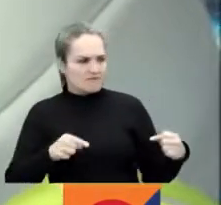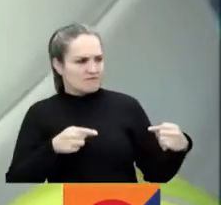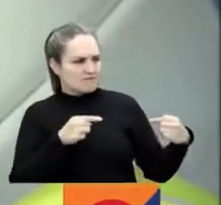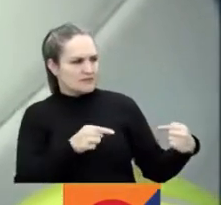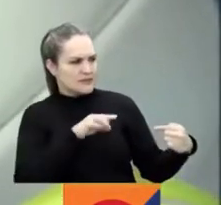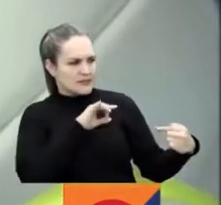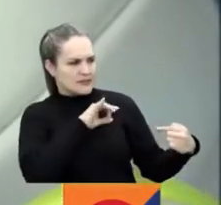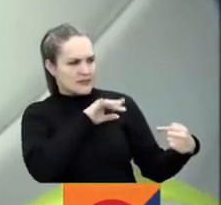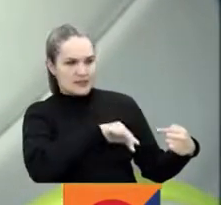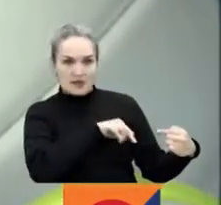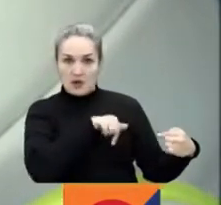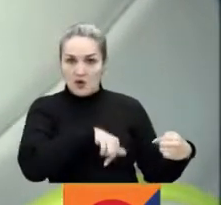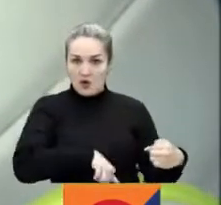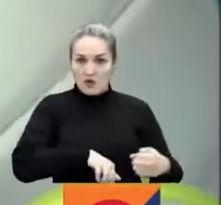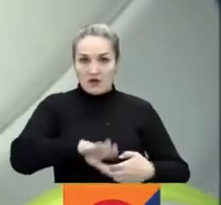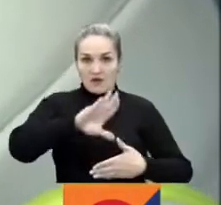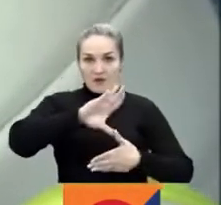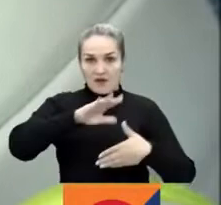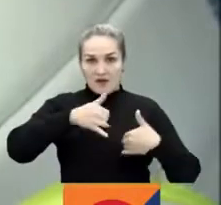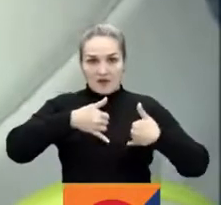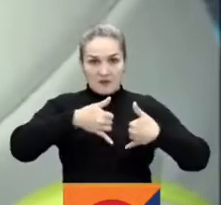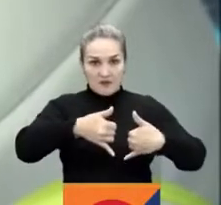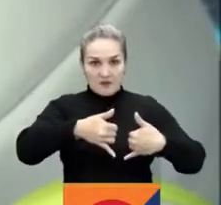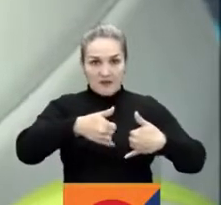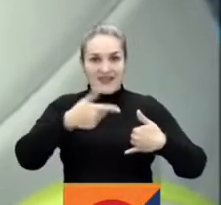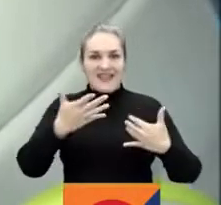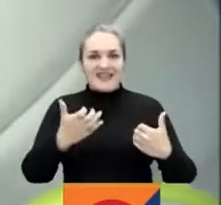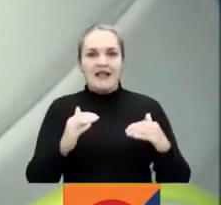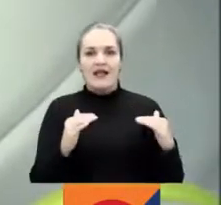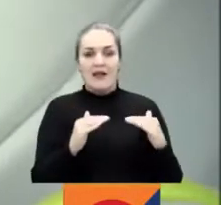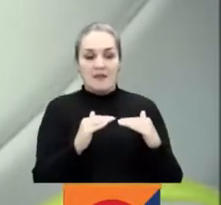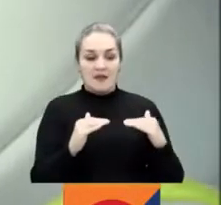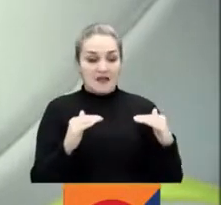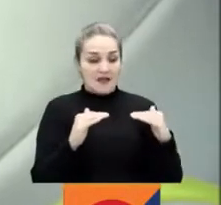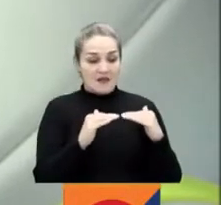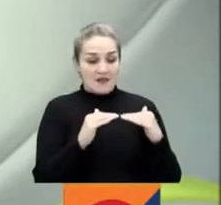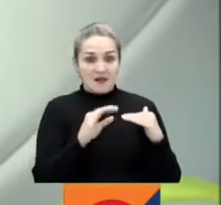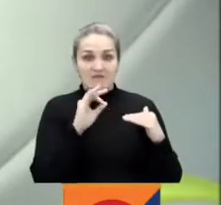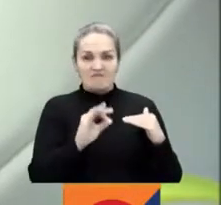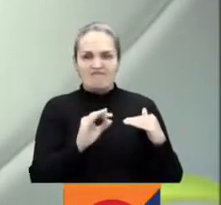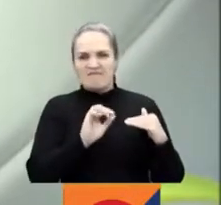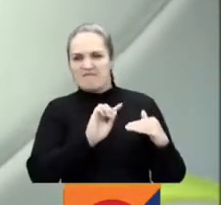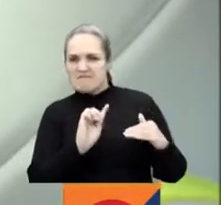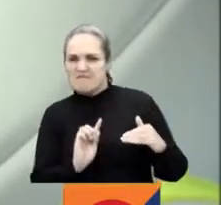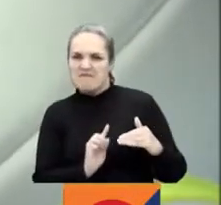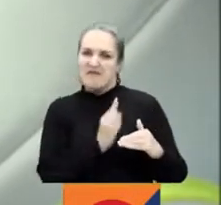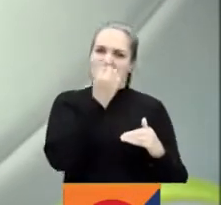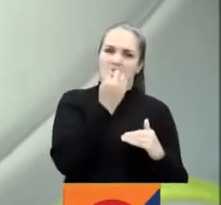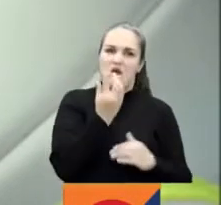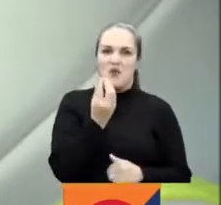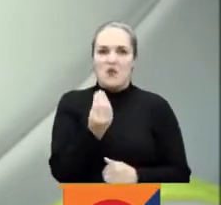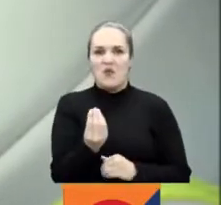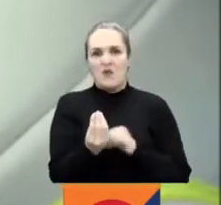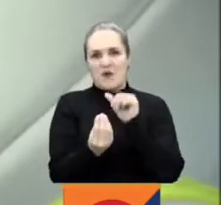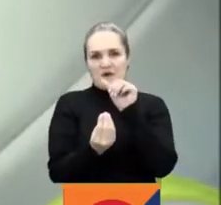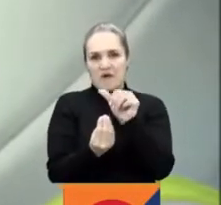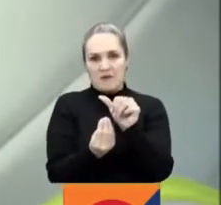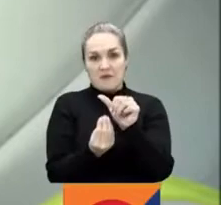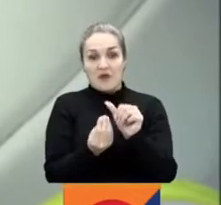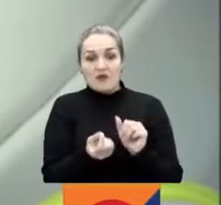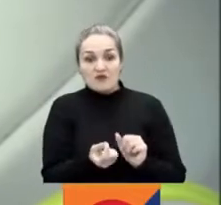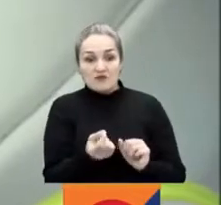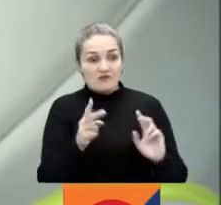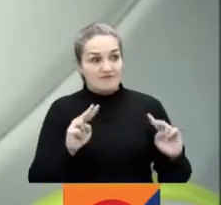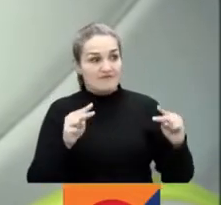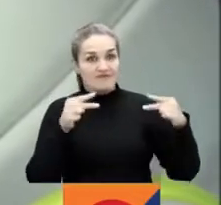América. El equipo nacional buscará como mínimo empatar para de esta manera adjudicarse el primer lugar del grupo. Cuando ya vienen las semifinales,